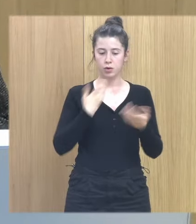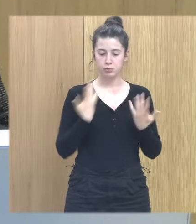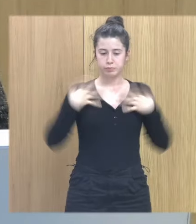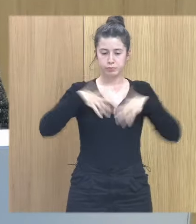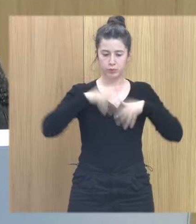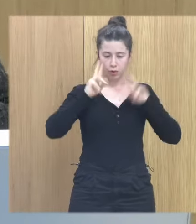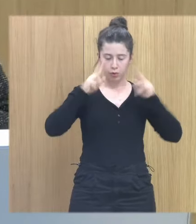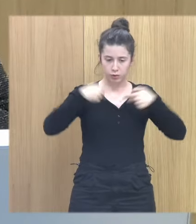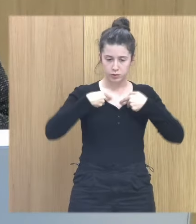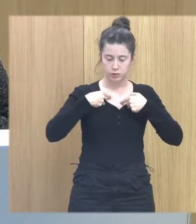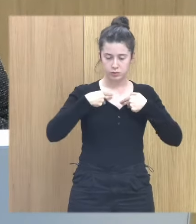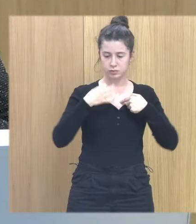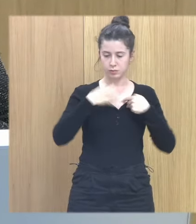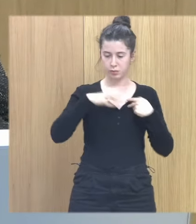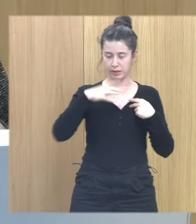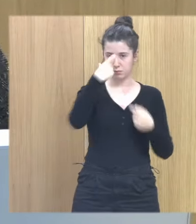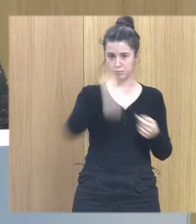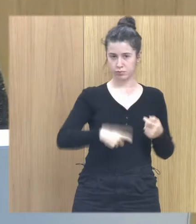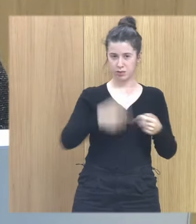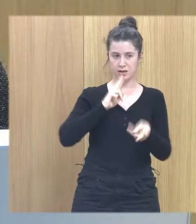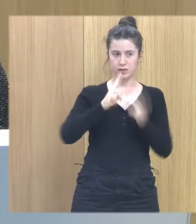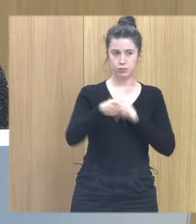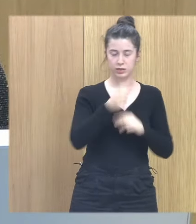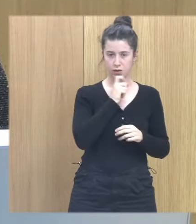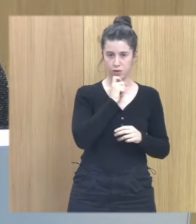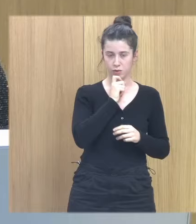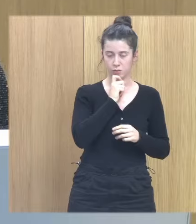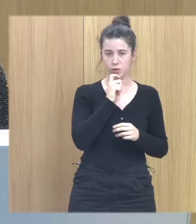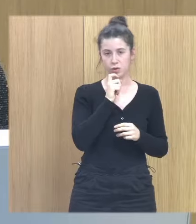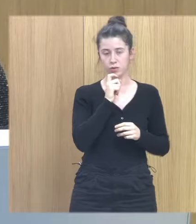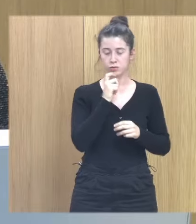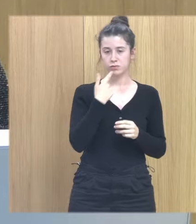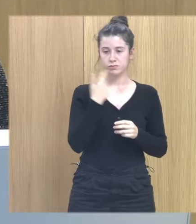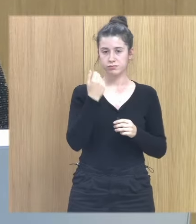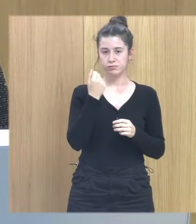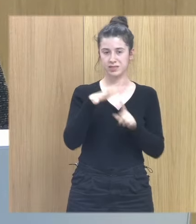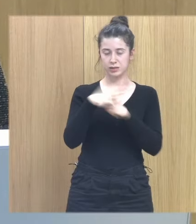a veces ocurre desde nuestra propia reacción ante lo que nos están contando